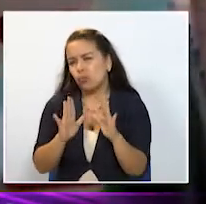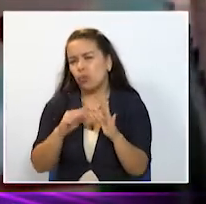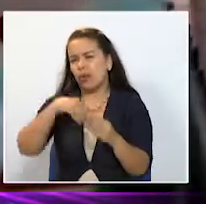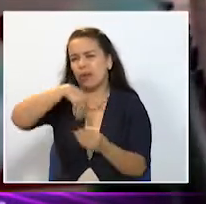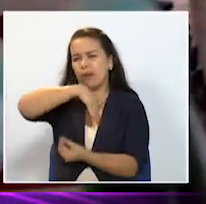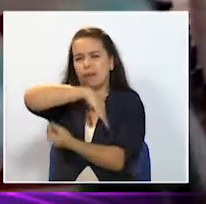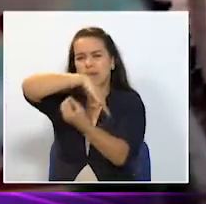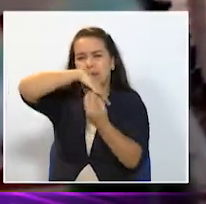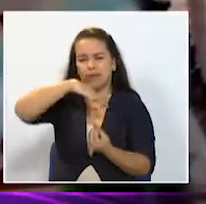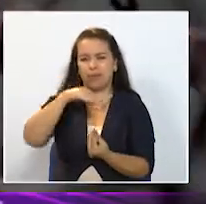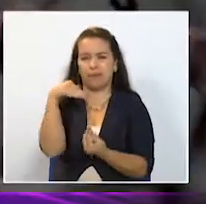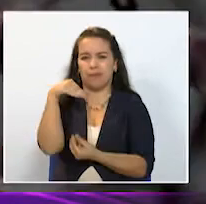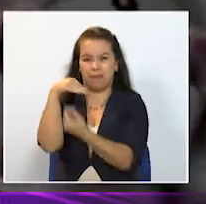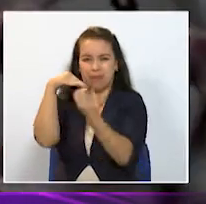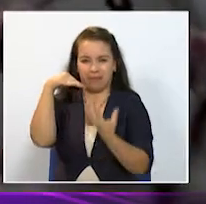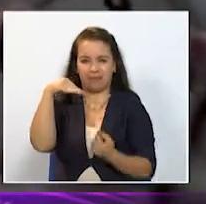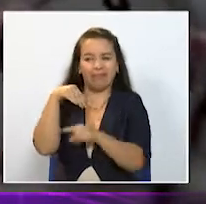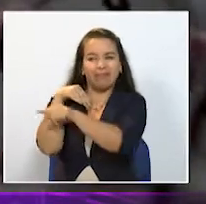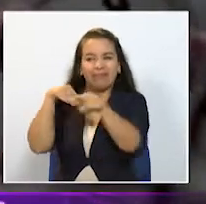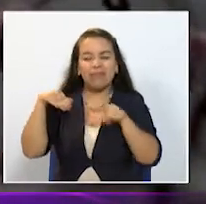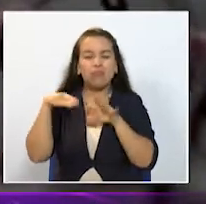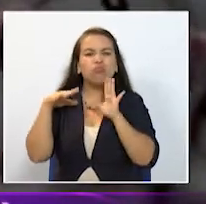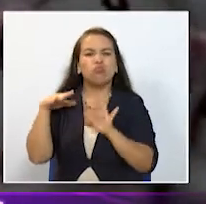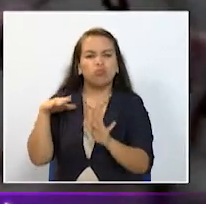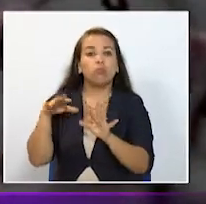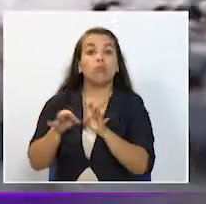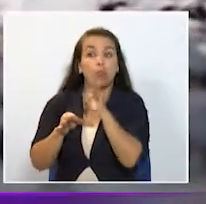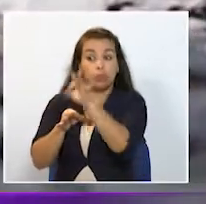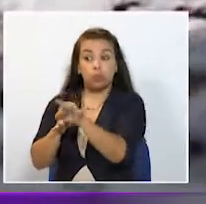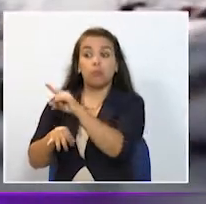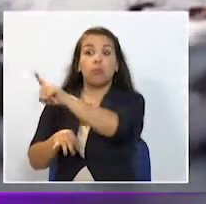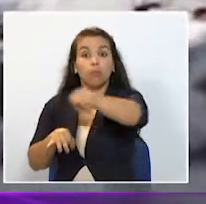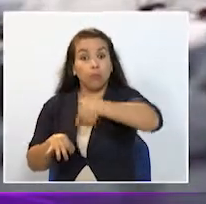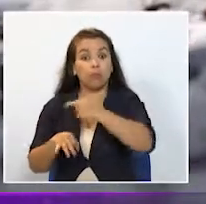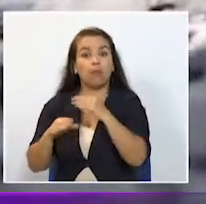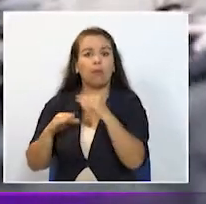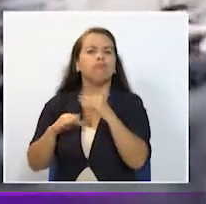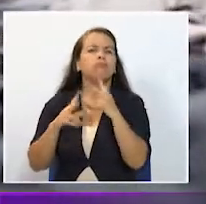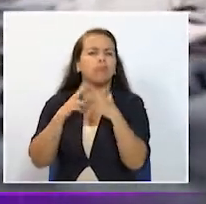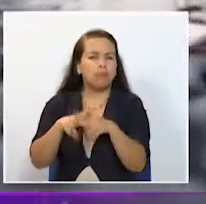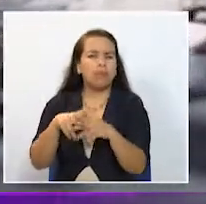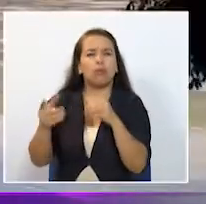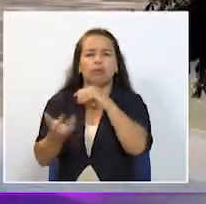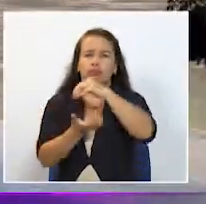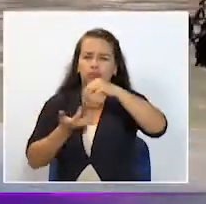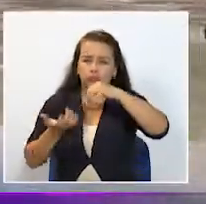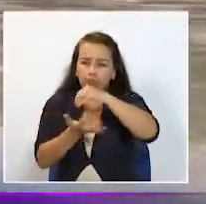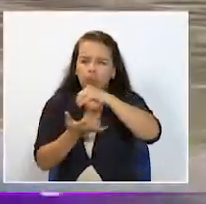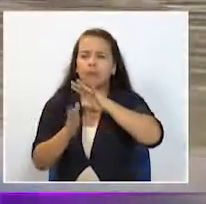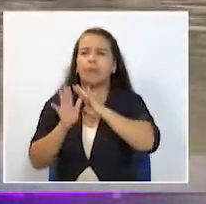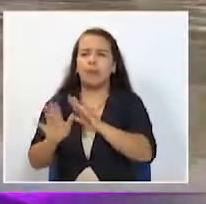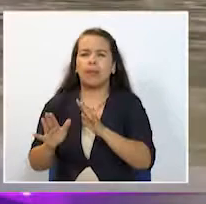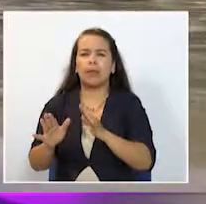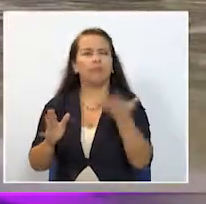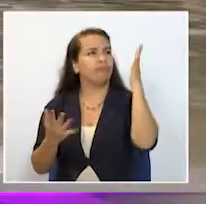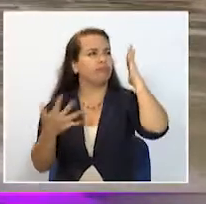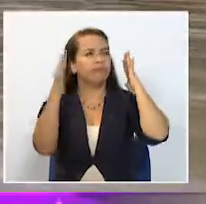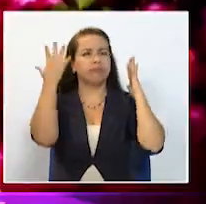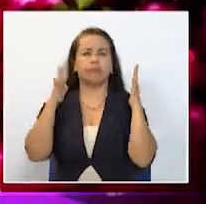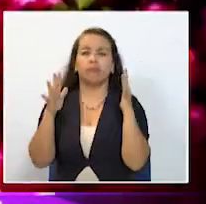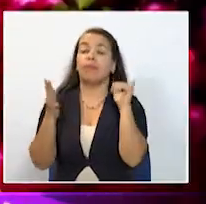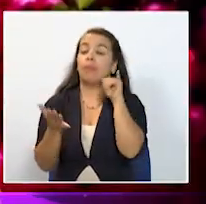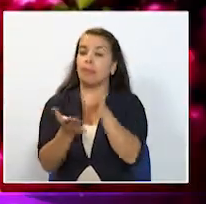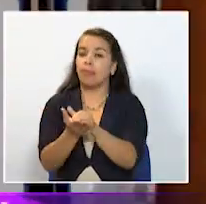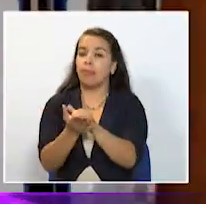de un municipio que aparte de respetar mucho todos los temas de ecología y de recursos naturales se convierta